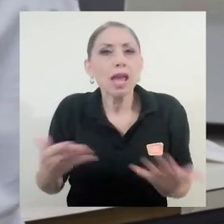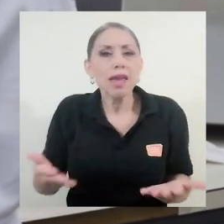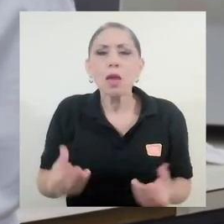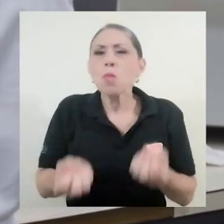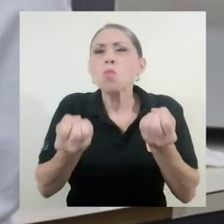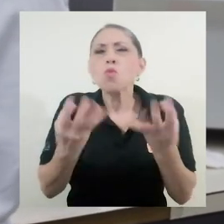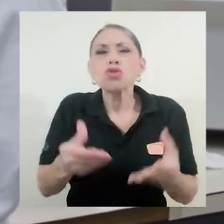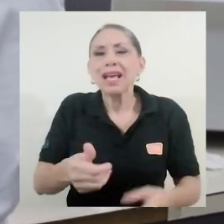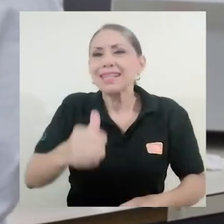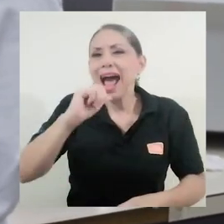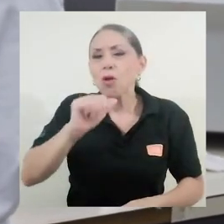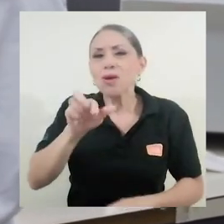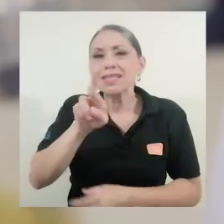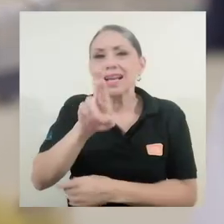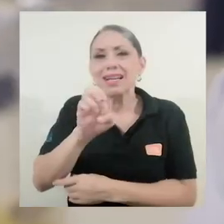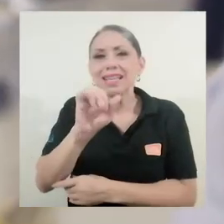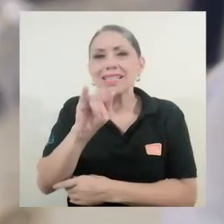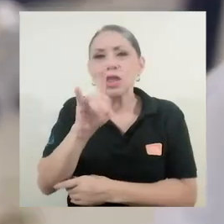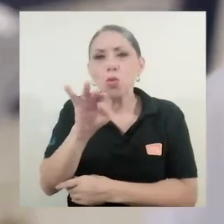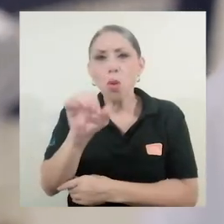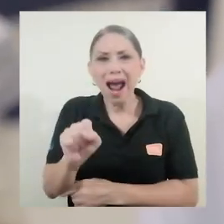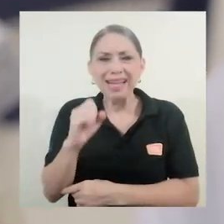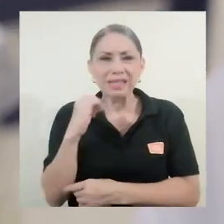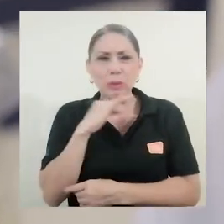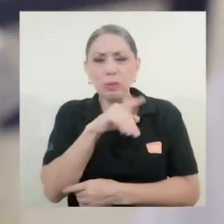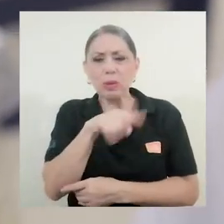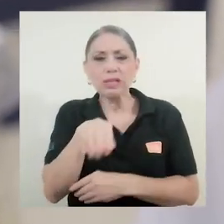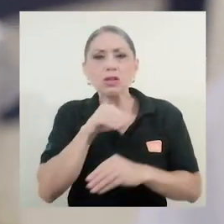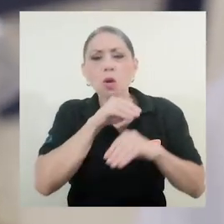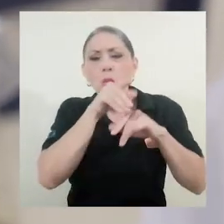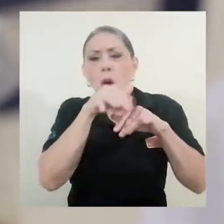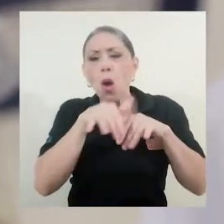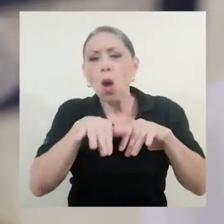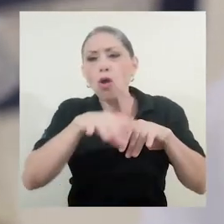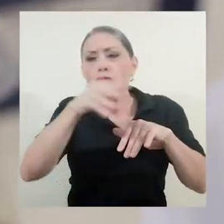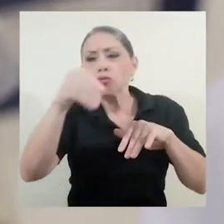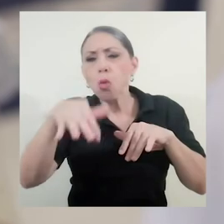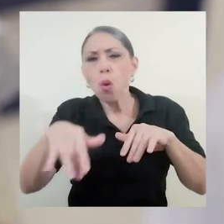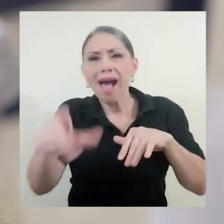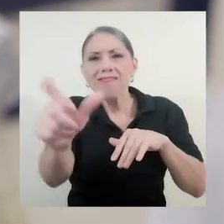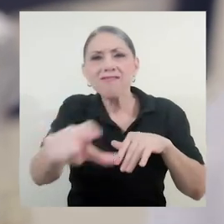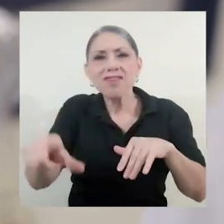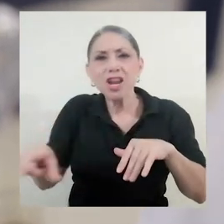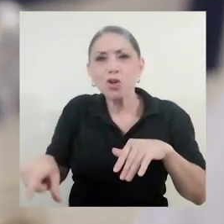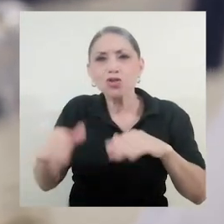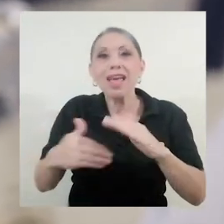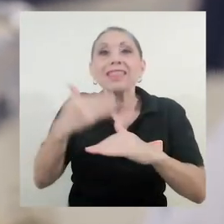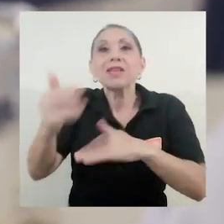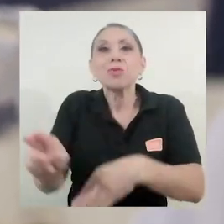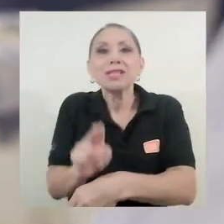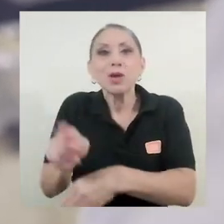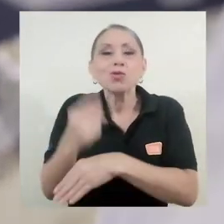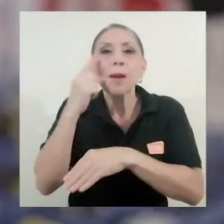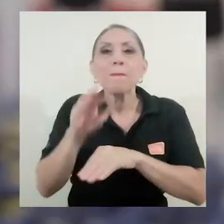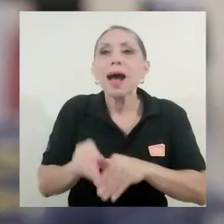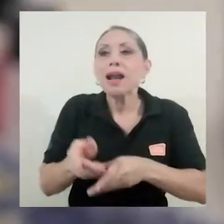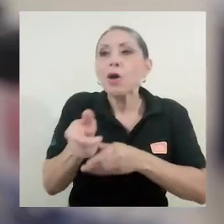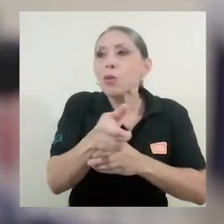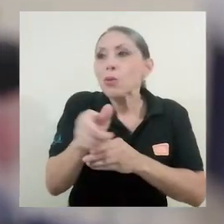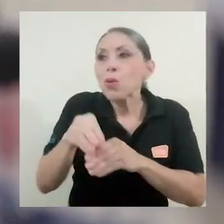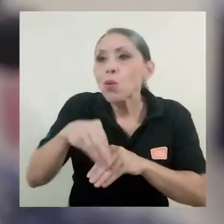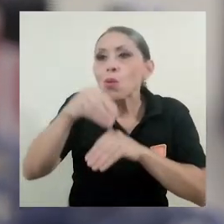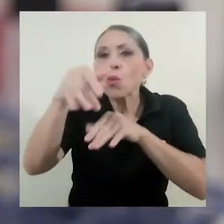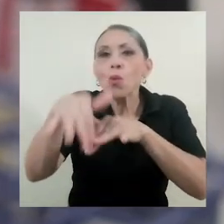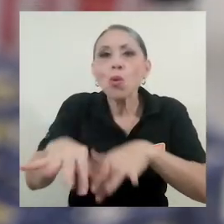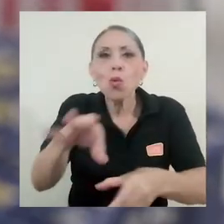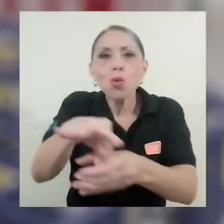muchas de las aguas residuales tratadas caen en los ríos y que estas son utilizadas para regar cultivos. Si se